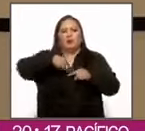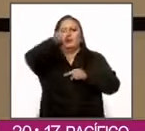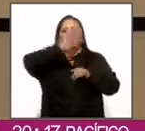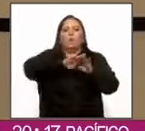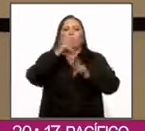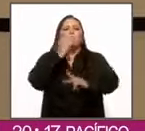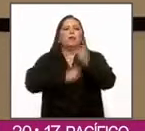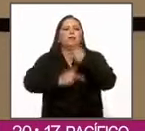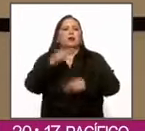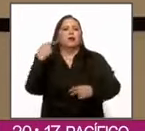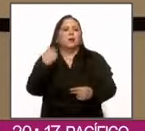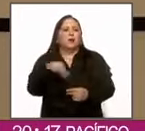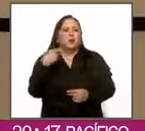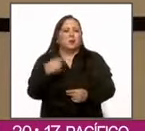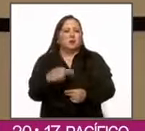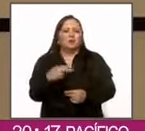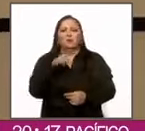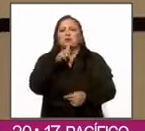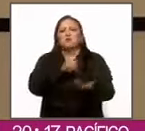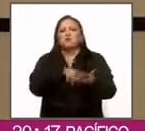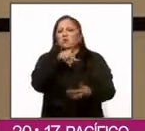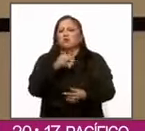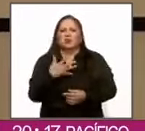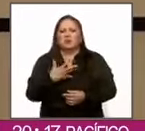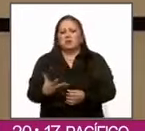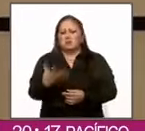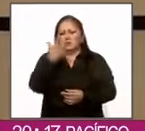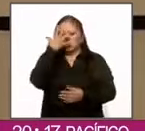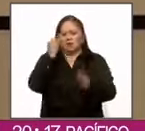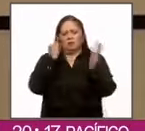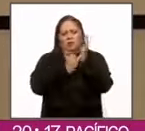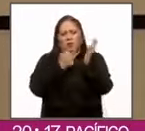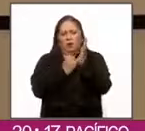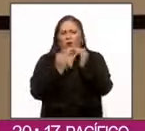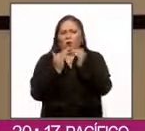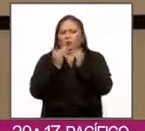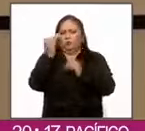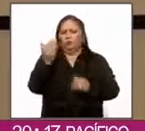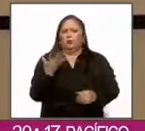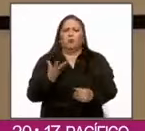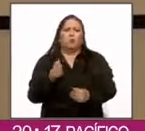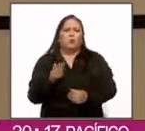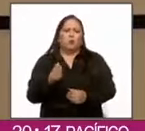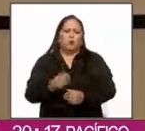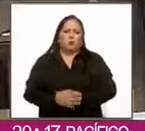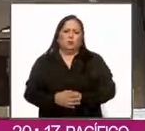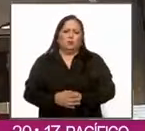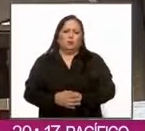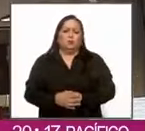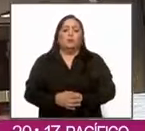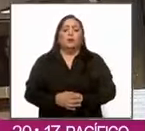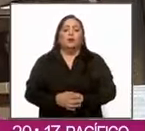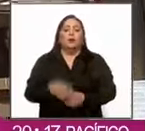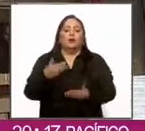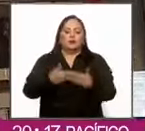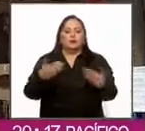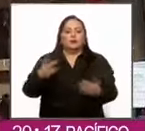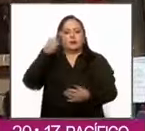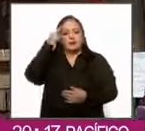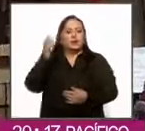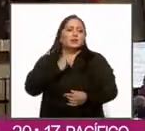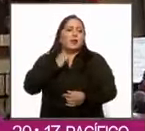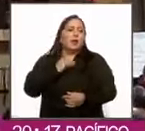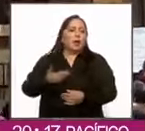prestamistas sin escrúpulos, tasas de interés exorbitantes. En la antigua sede del